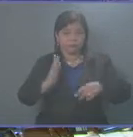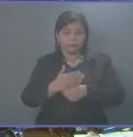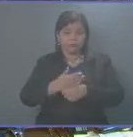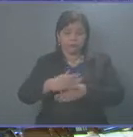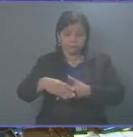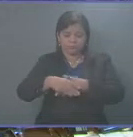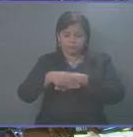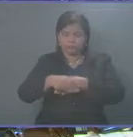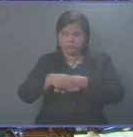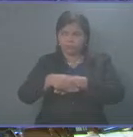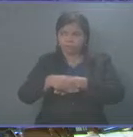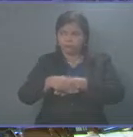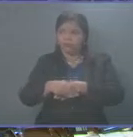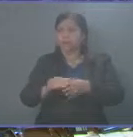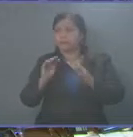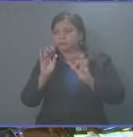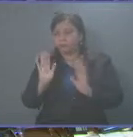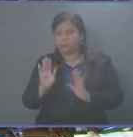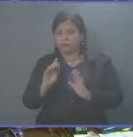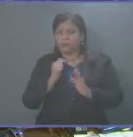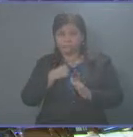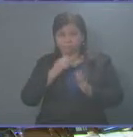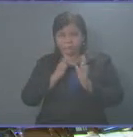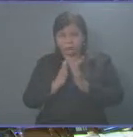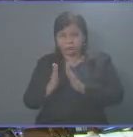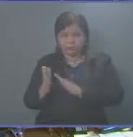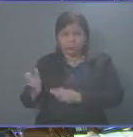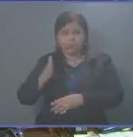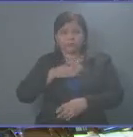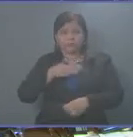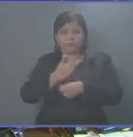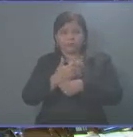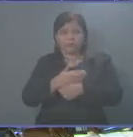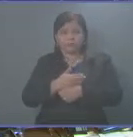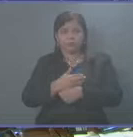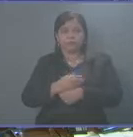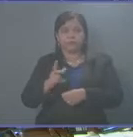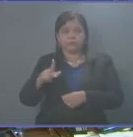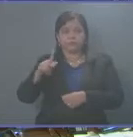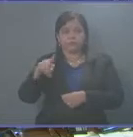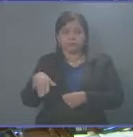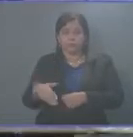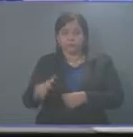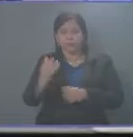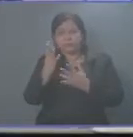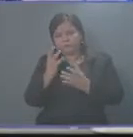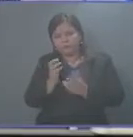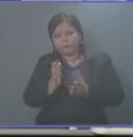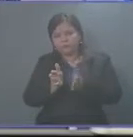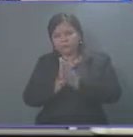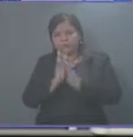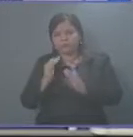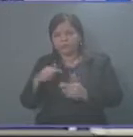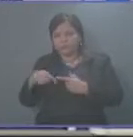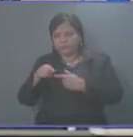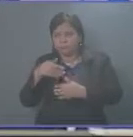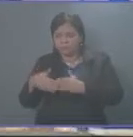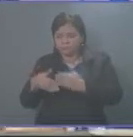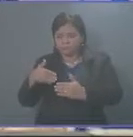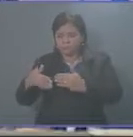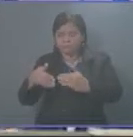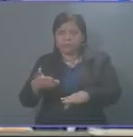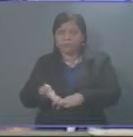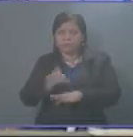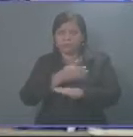de Concertación Nacional, pero por el orden, el Partido Demócrata Cristiano solicita que continuemos con el proceso que ya se había